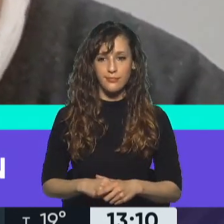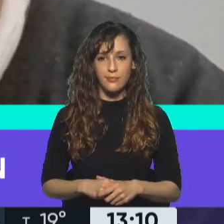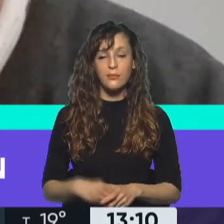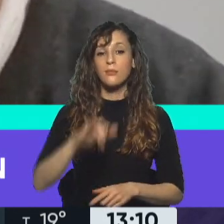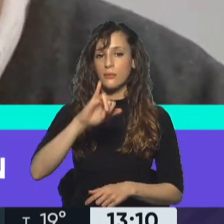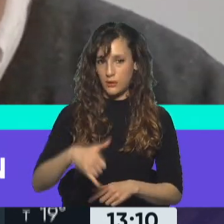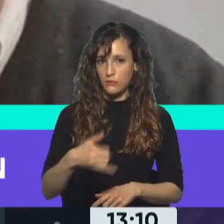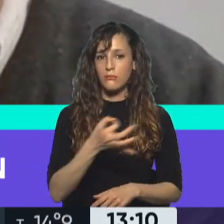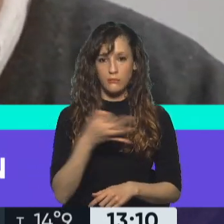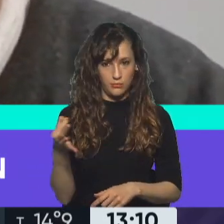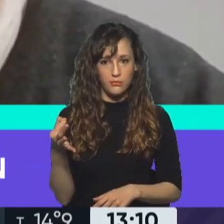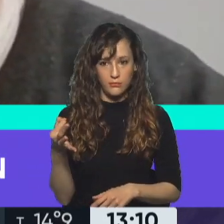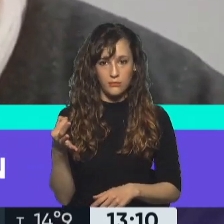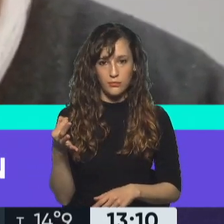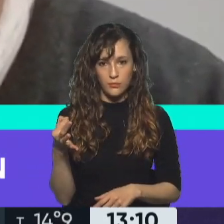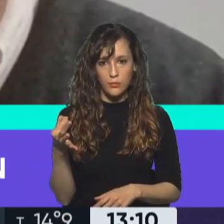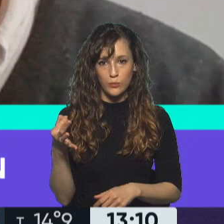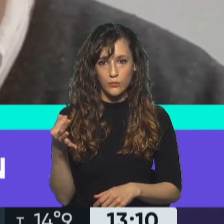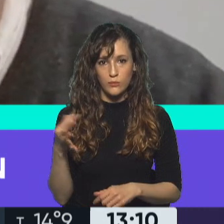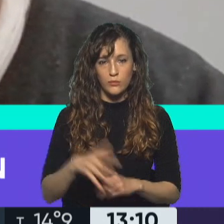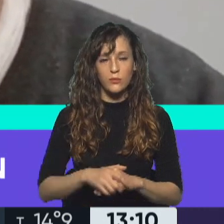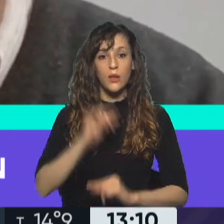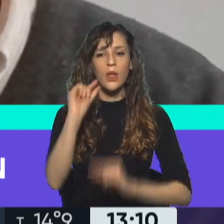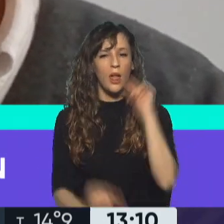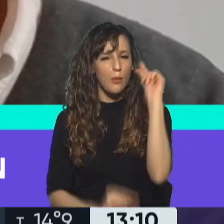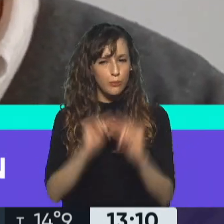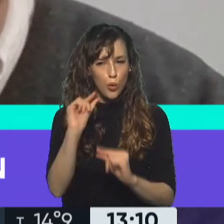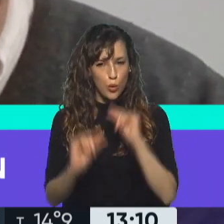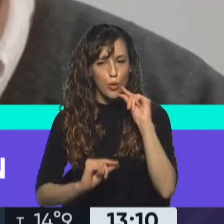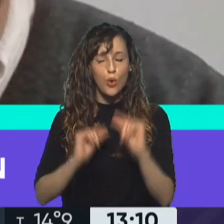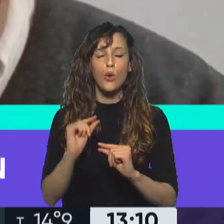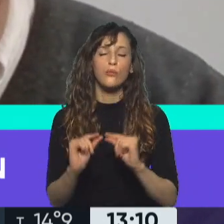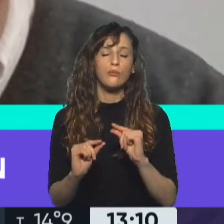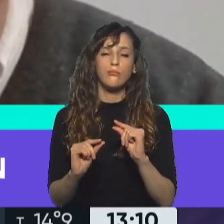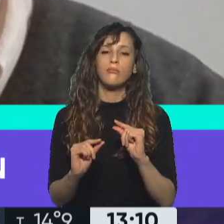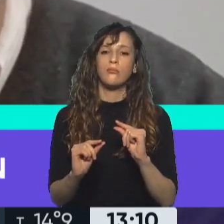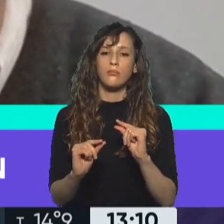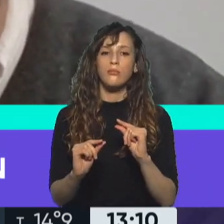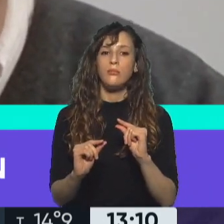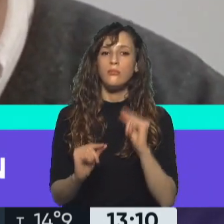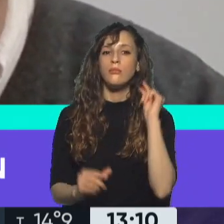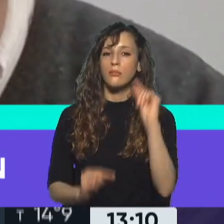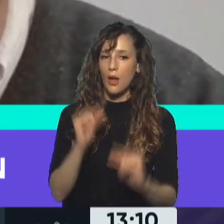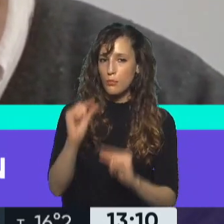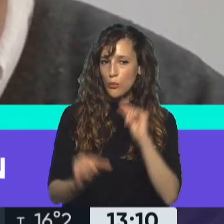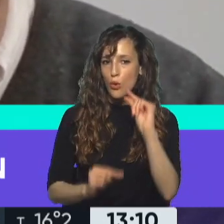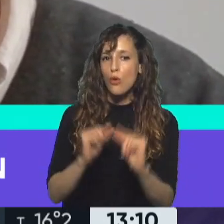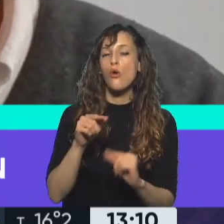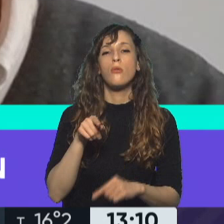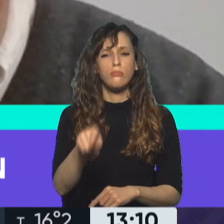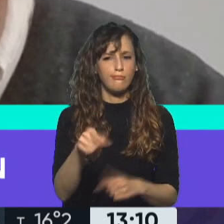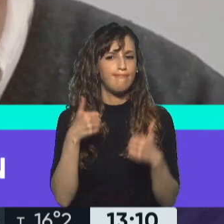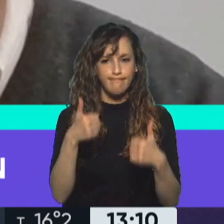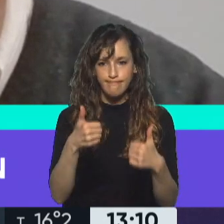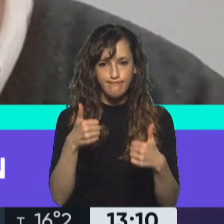Sí, por supuesto. Mirá, paulatinamente esto está cada vez más siendo muy aceptado